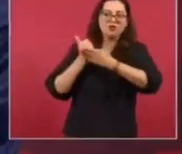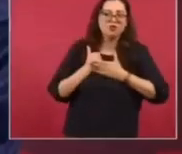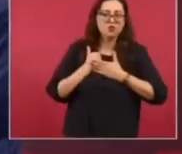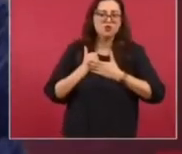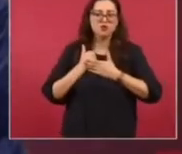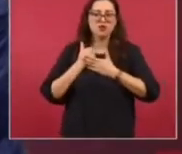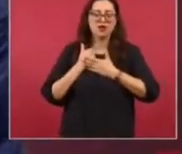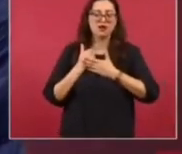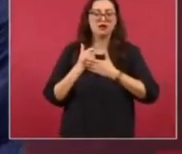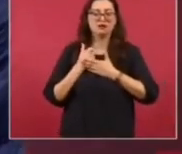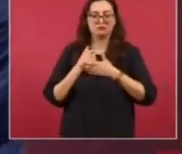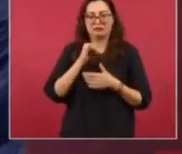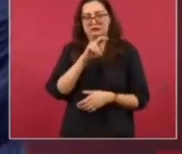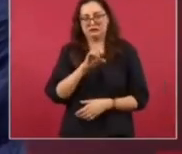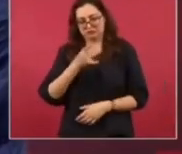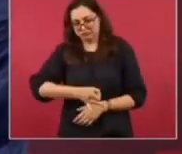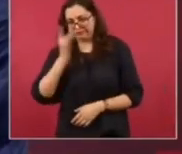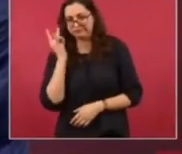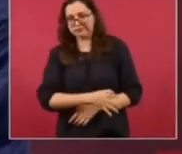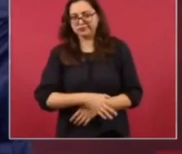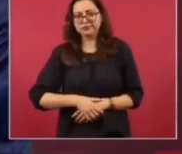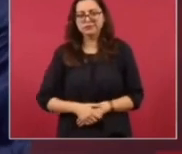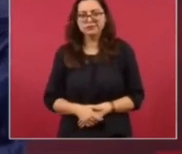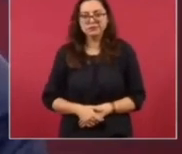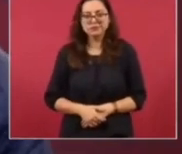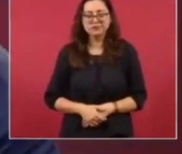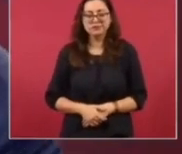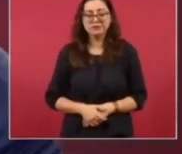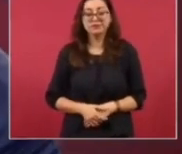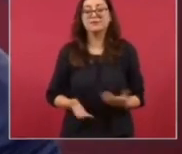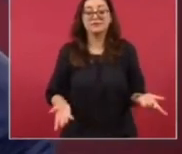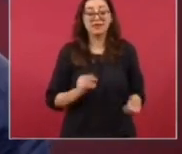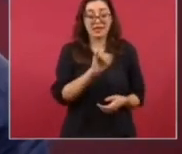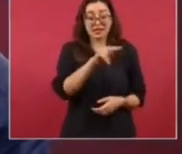colaboradores